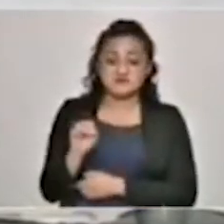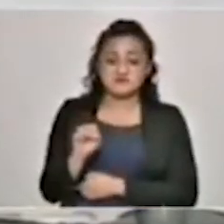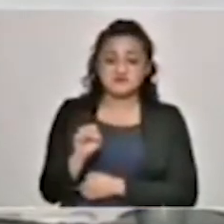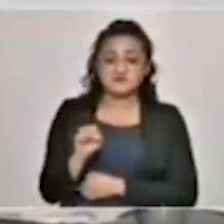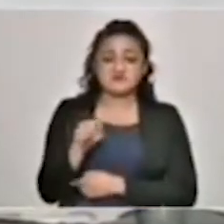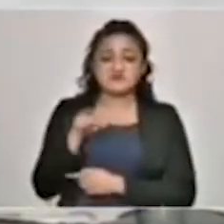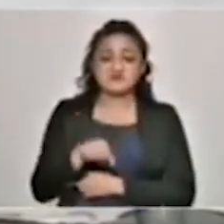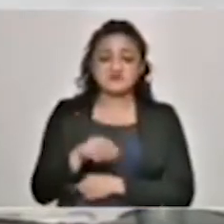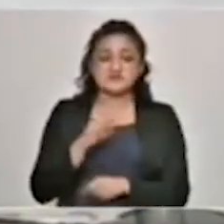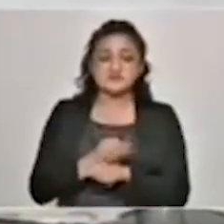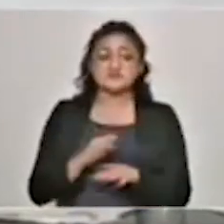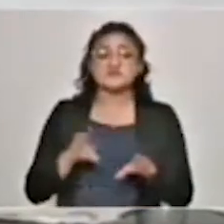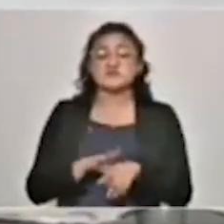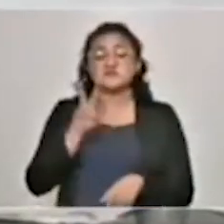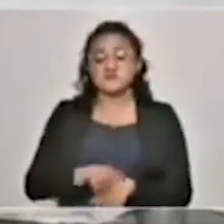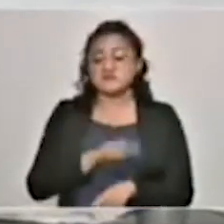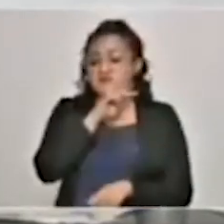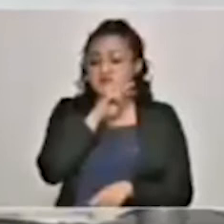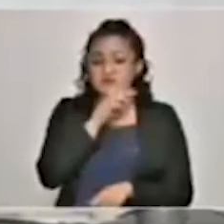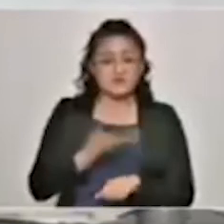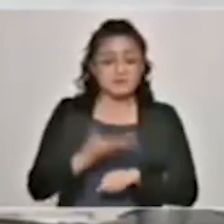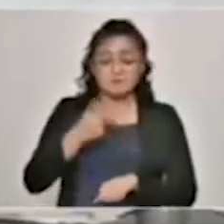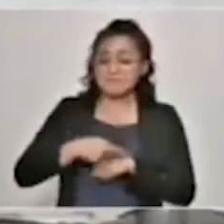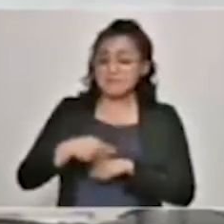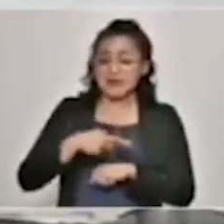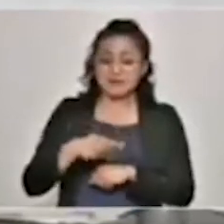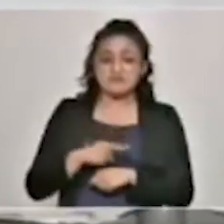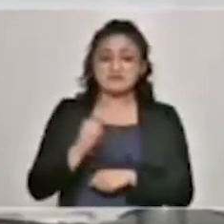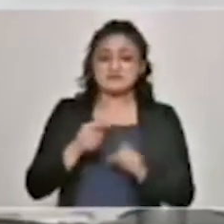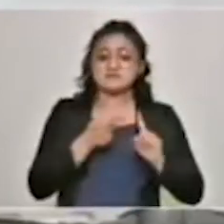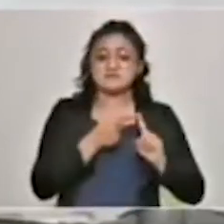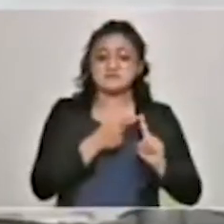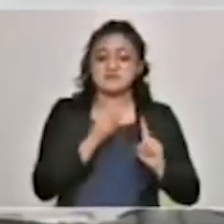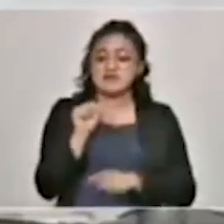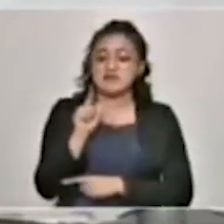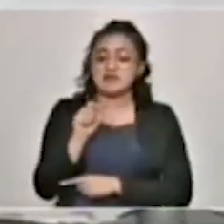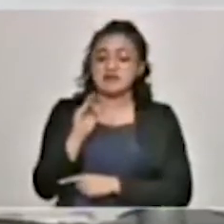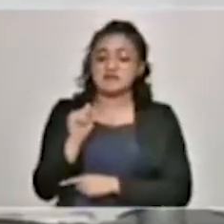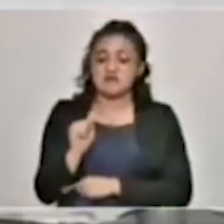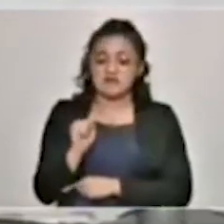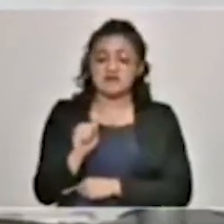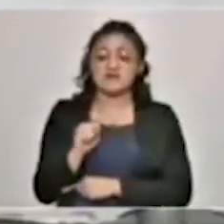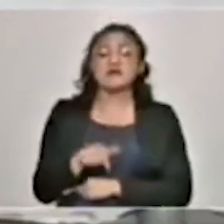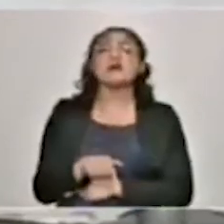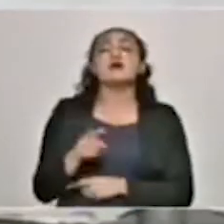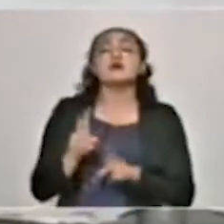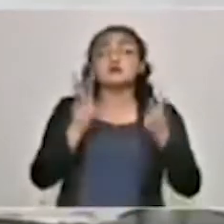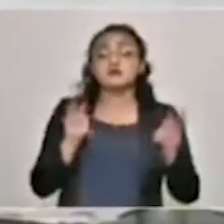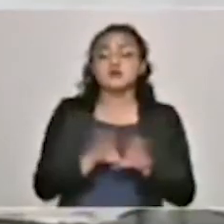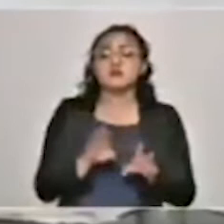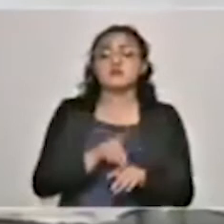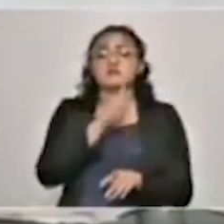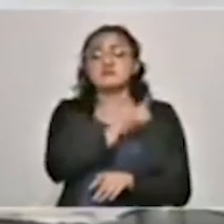las catalogan como preocupantes. Las menciono. Tenemos la variante alfa, conocida como la